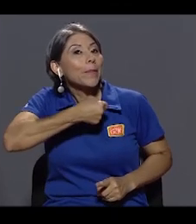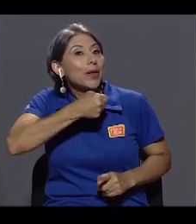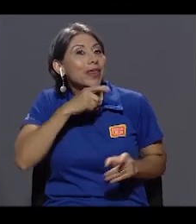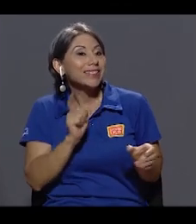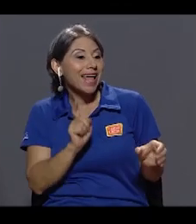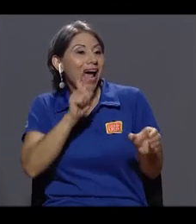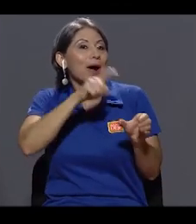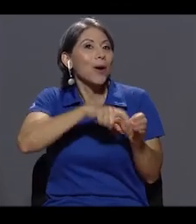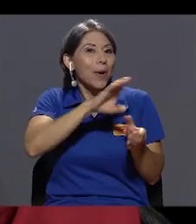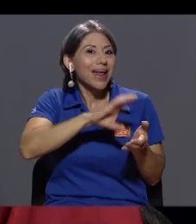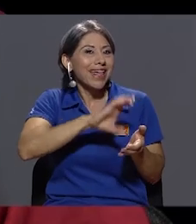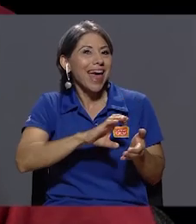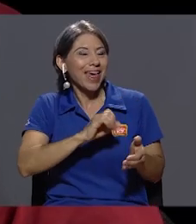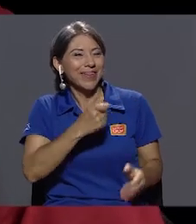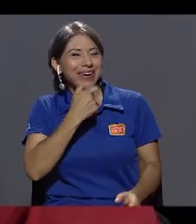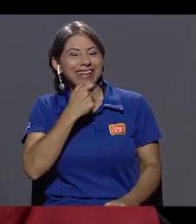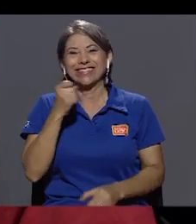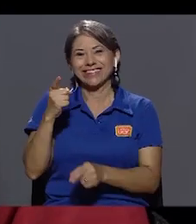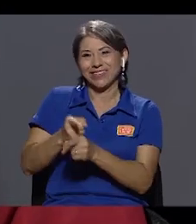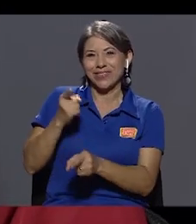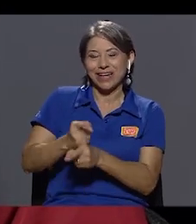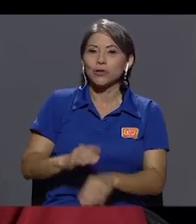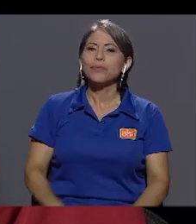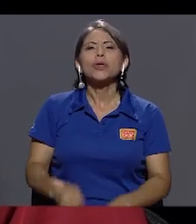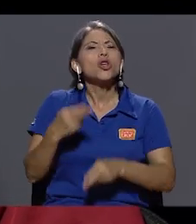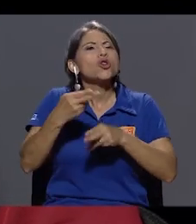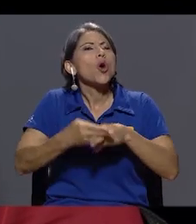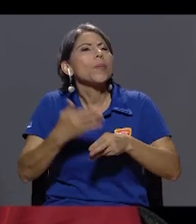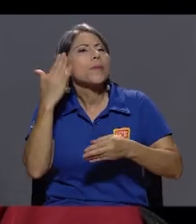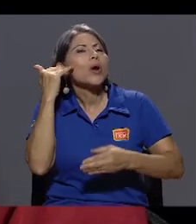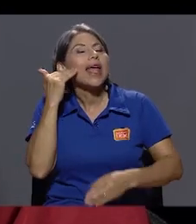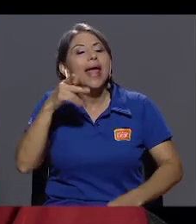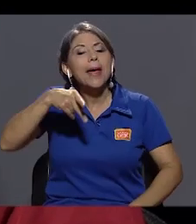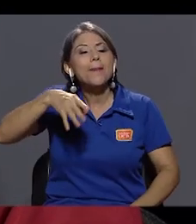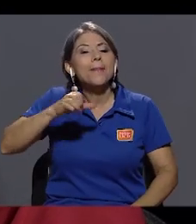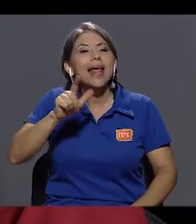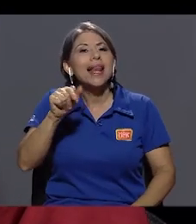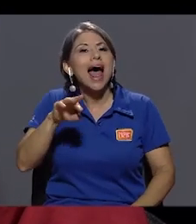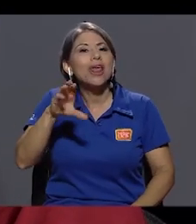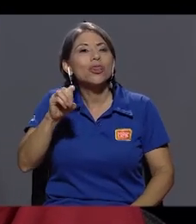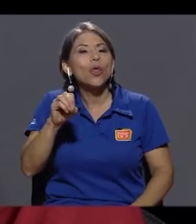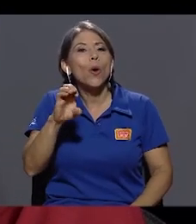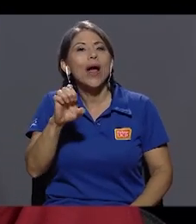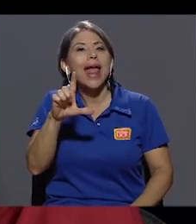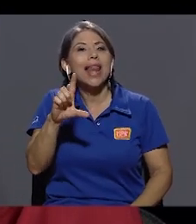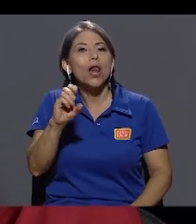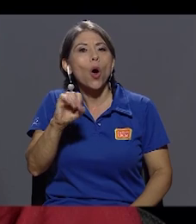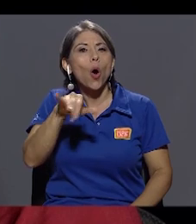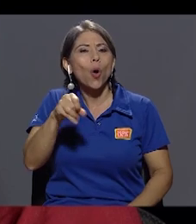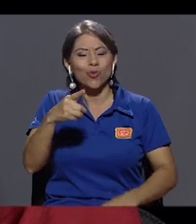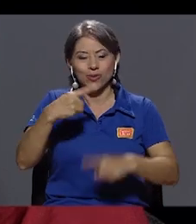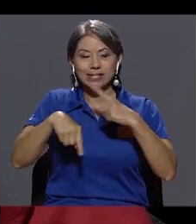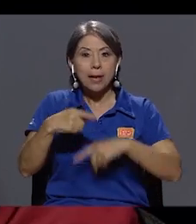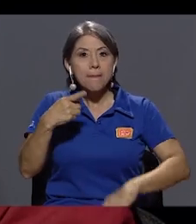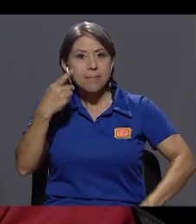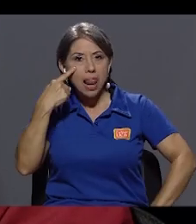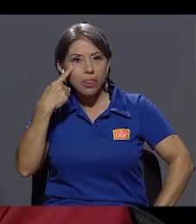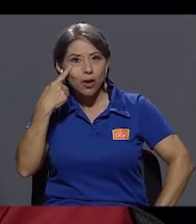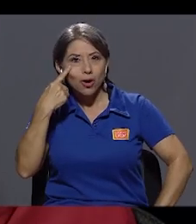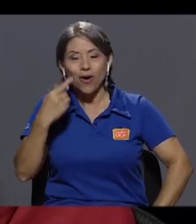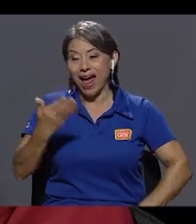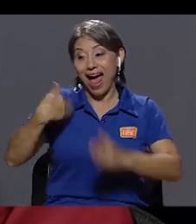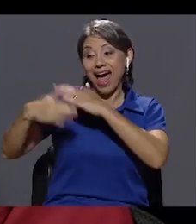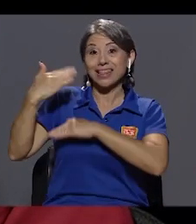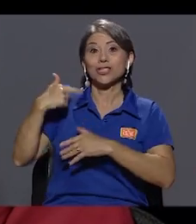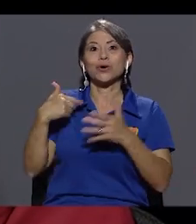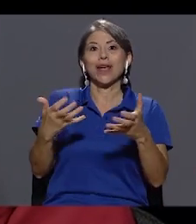Ah, bueno, ya te entendí, sí, correcto. Don Norval, ¿por qué el nombre Pelando el Ojo? Pelando el Ojo es porque es un término muy popular. De hecho yo le quería poner